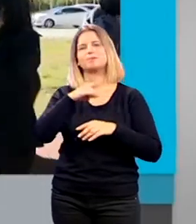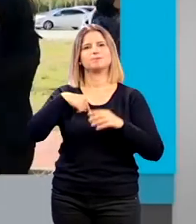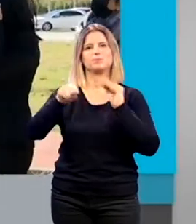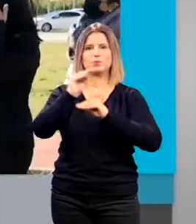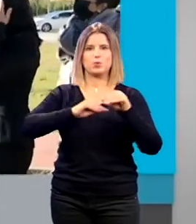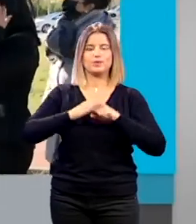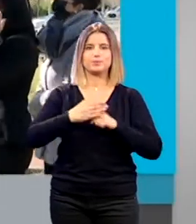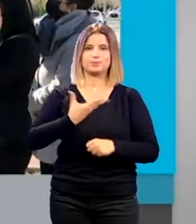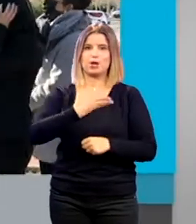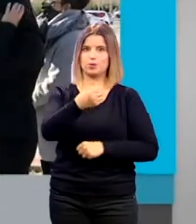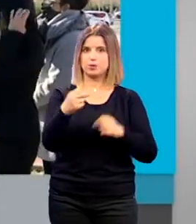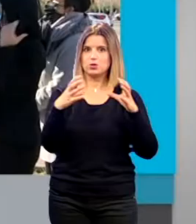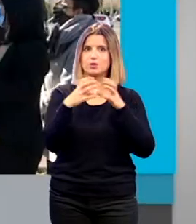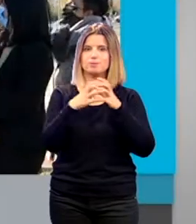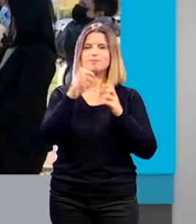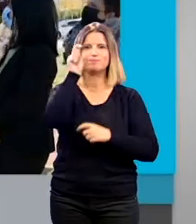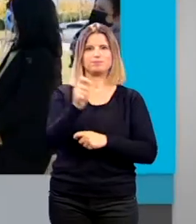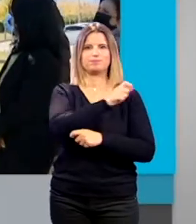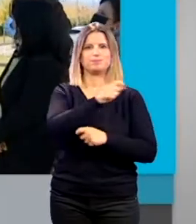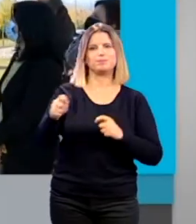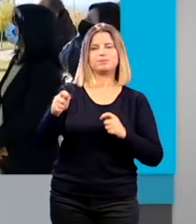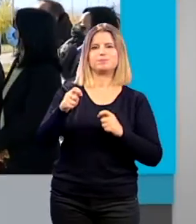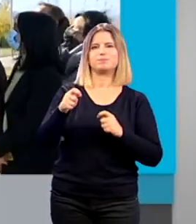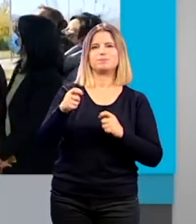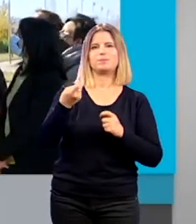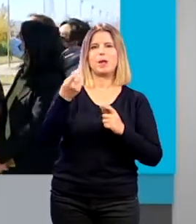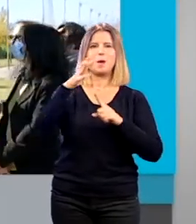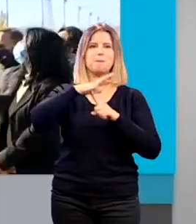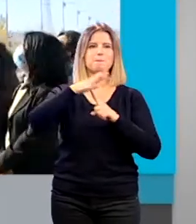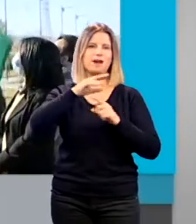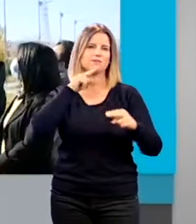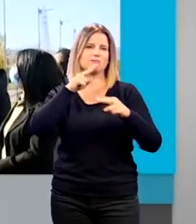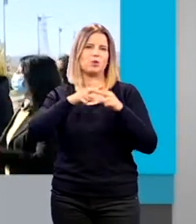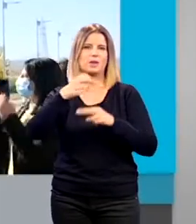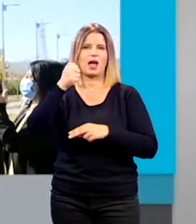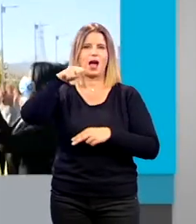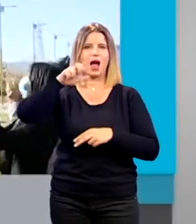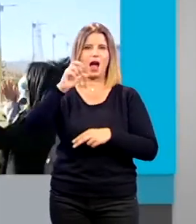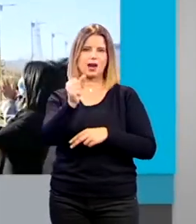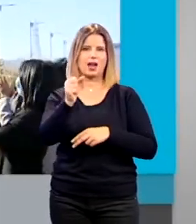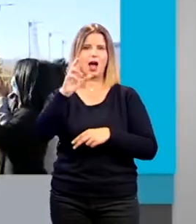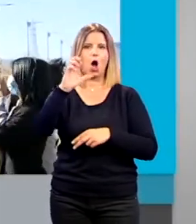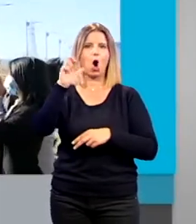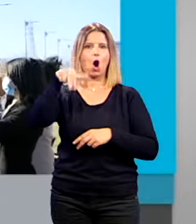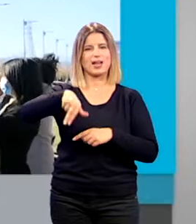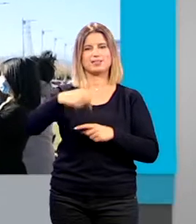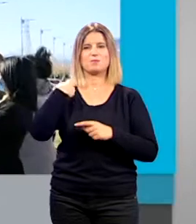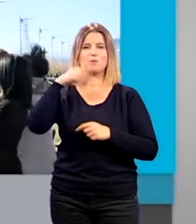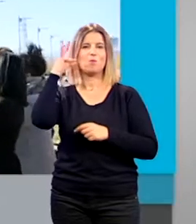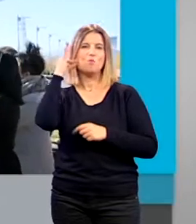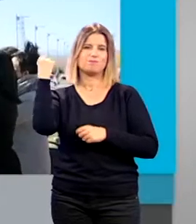el ayuntamiento de granada ha inaugurado el parque dedicado a ana orantes la mujer asesinada por su ex marido en 1997